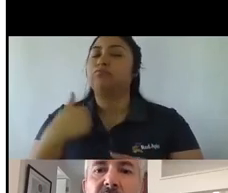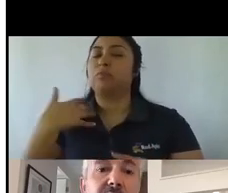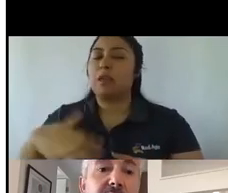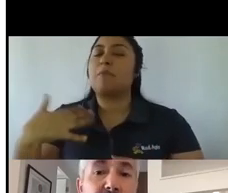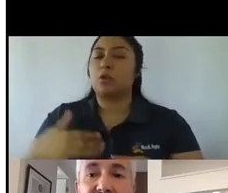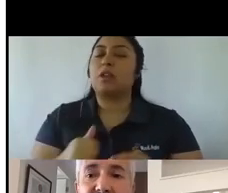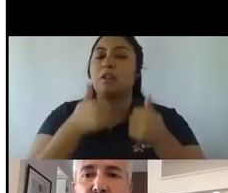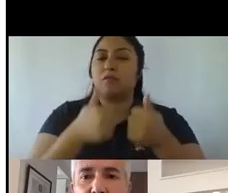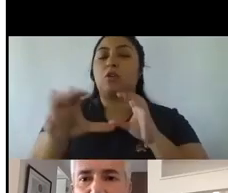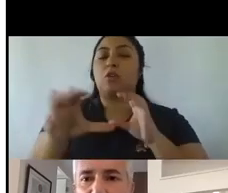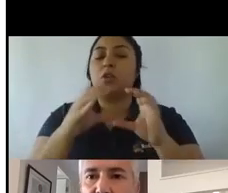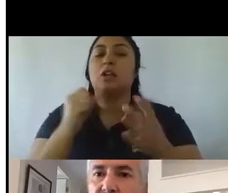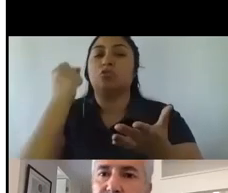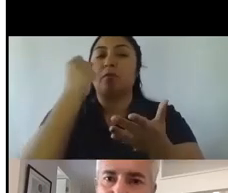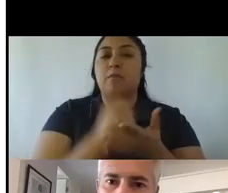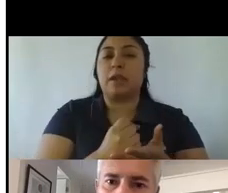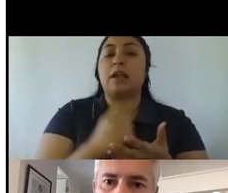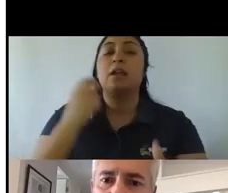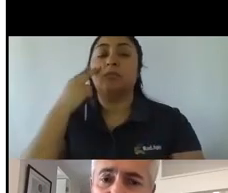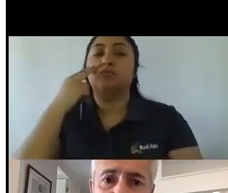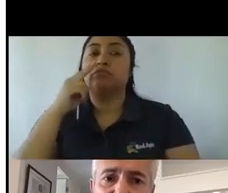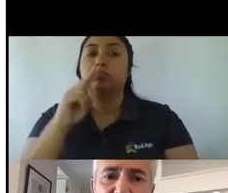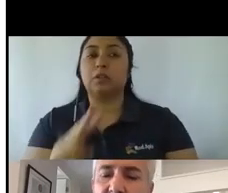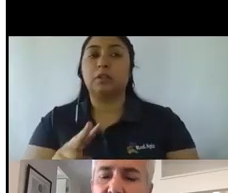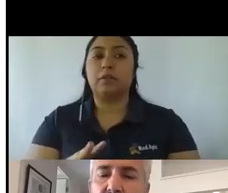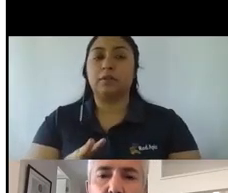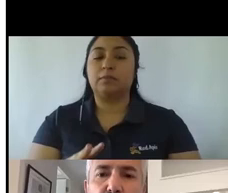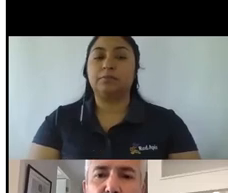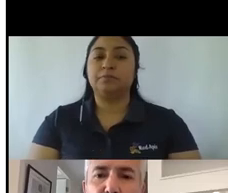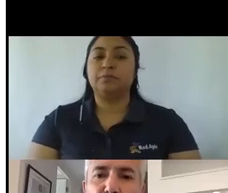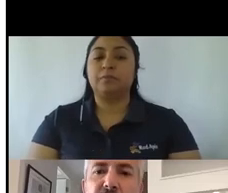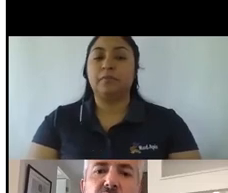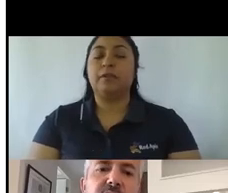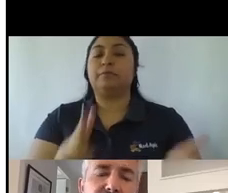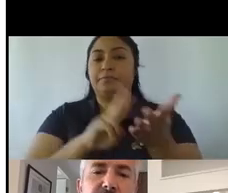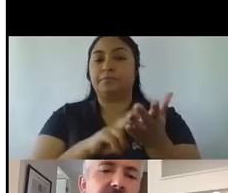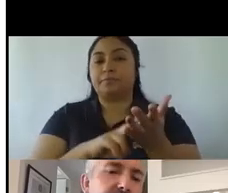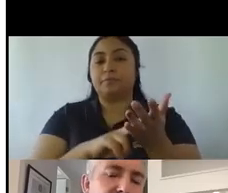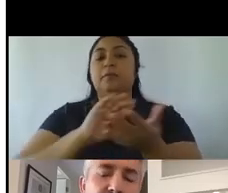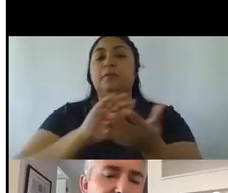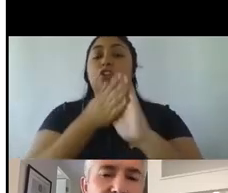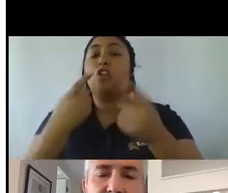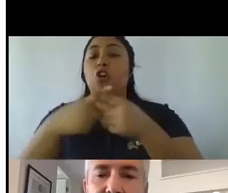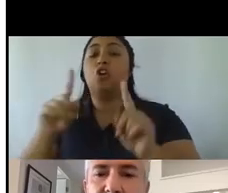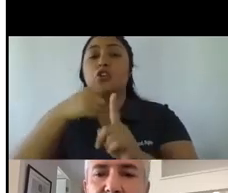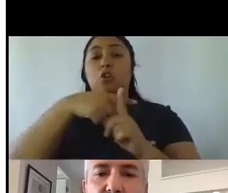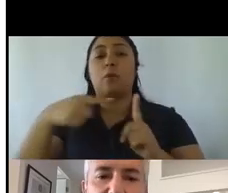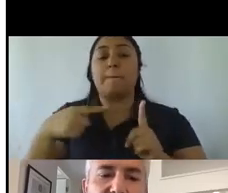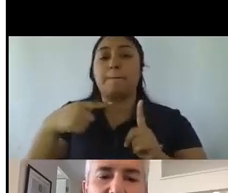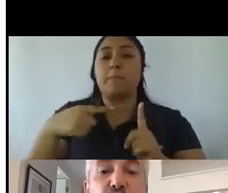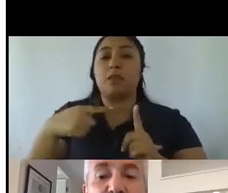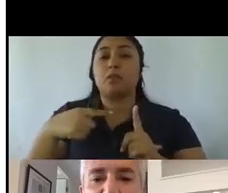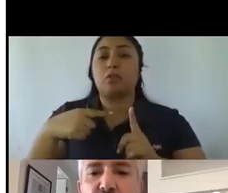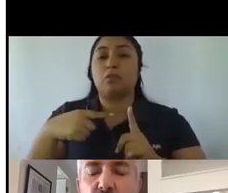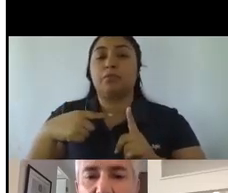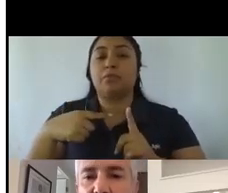Y lo que vemos es que efectivamente todos los otros medios están, como yo les decía, hoy día